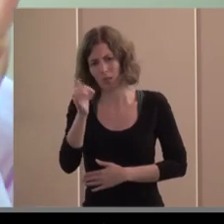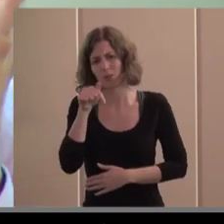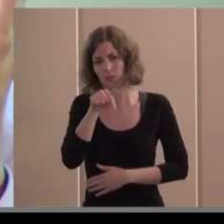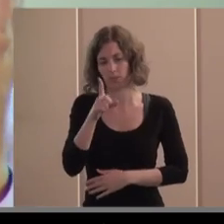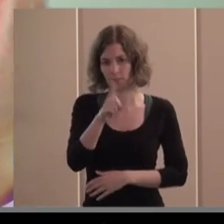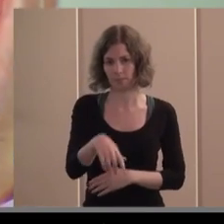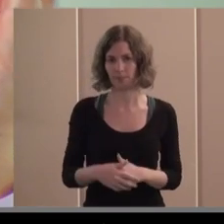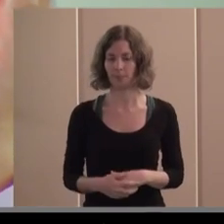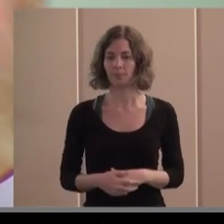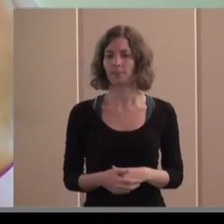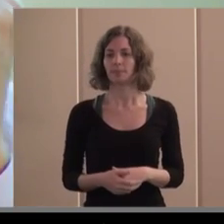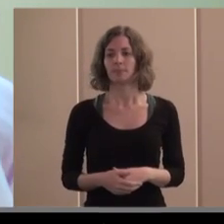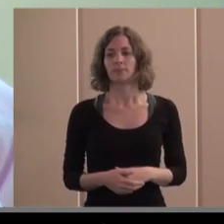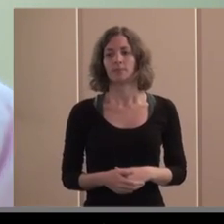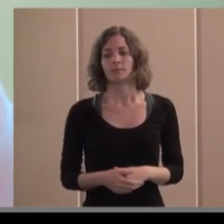bien